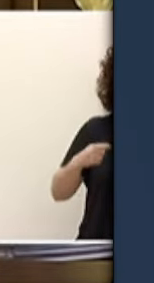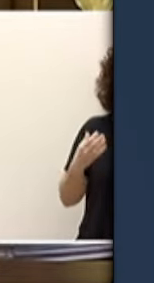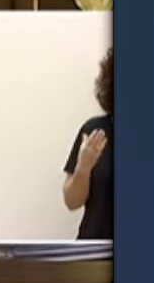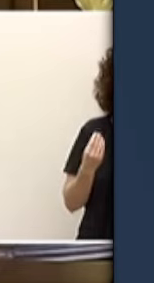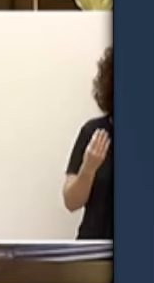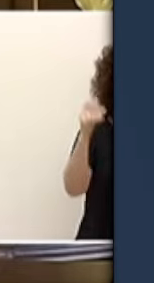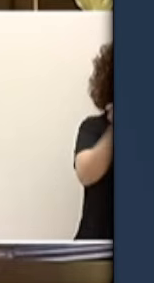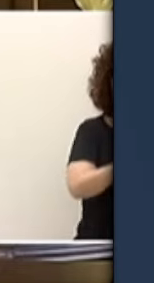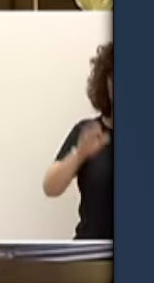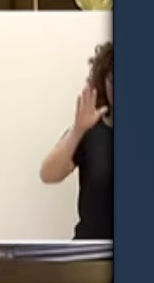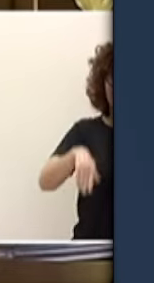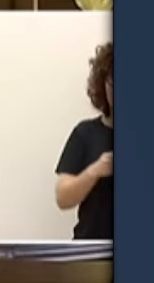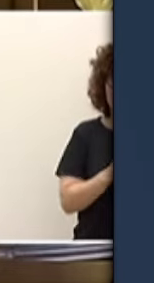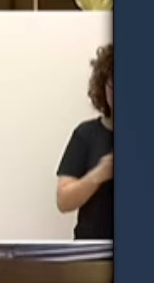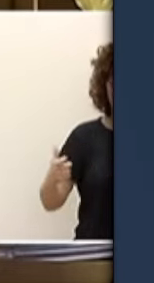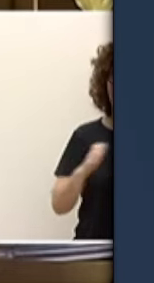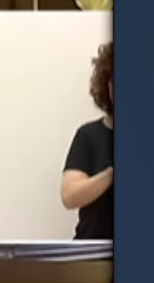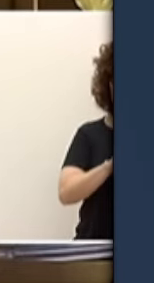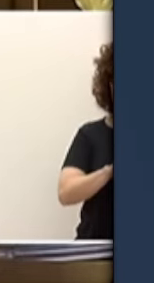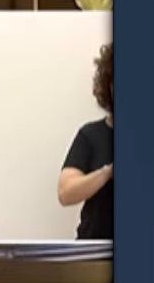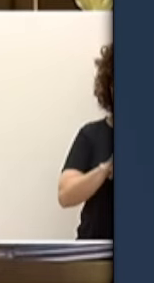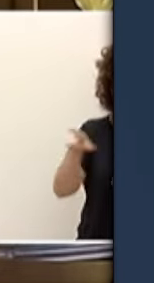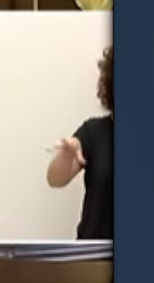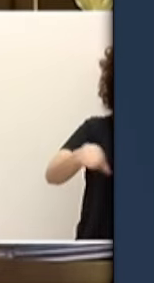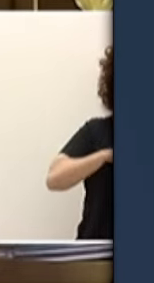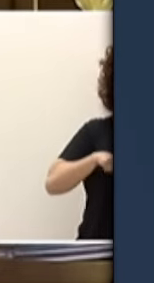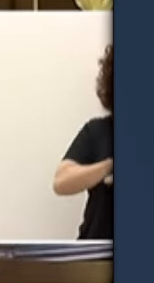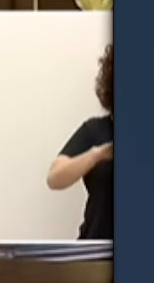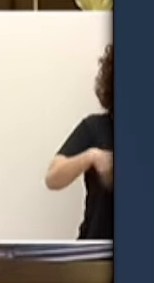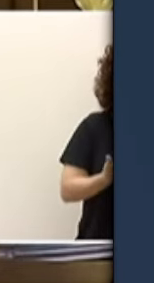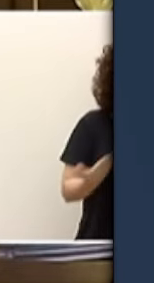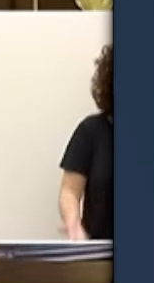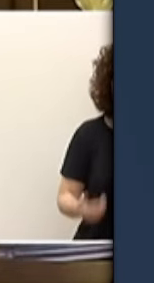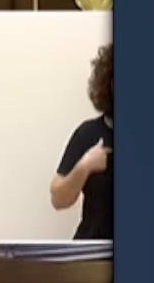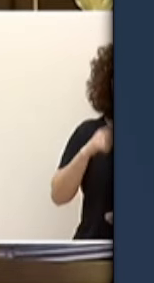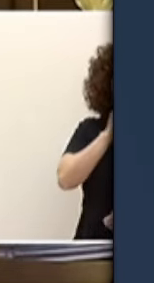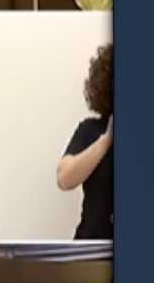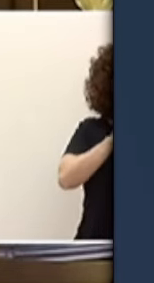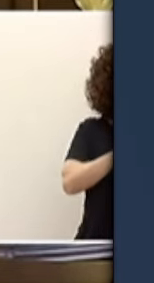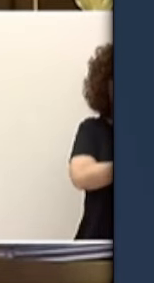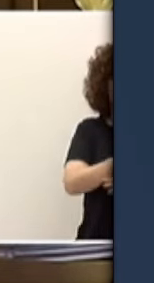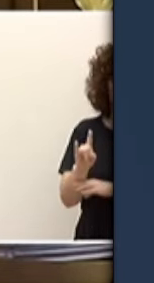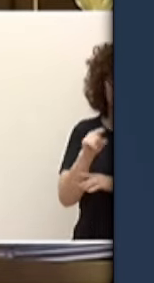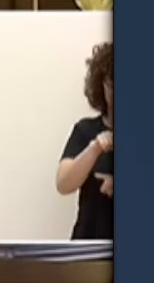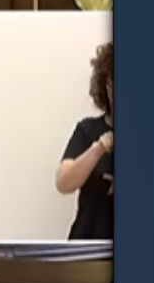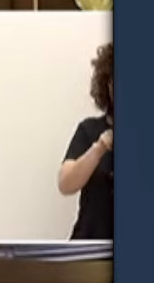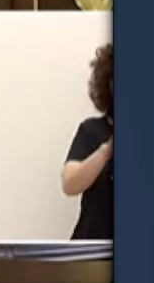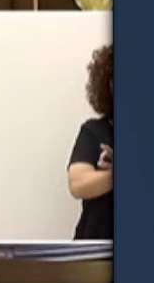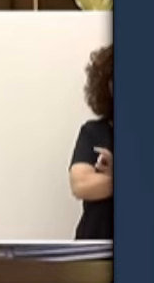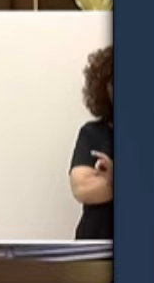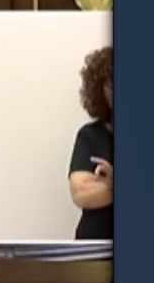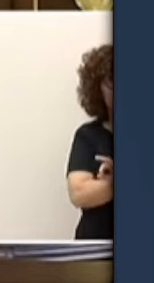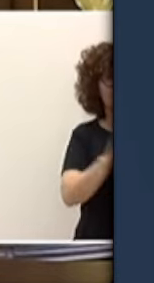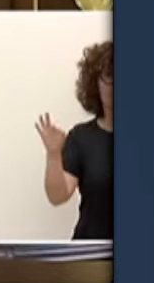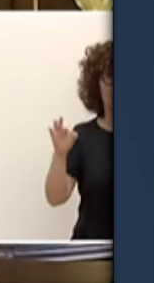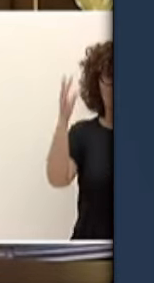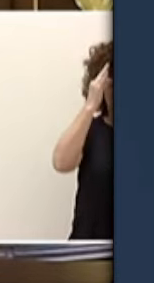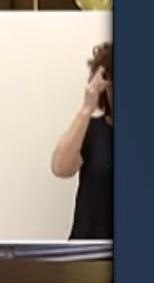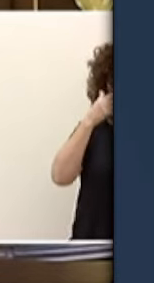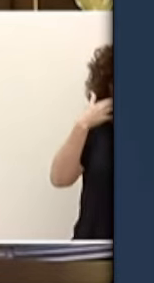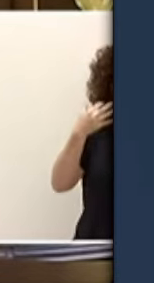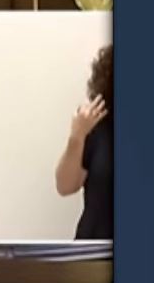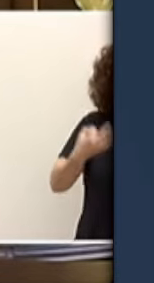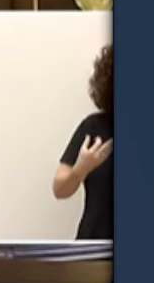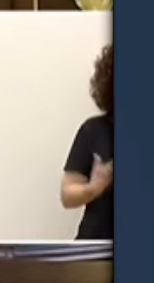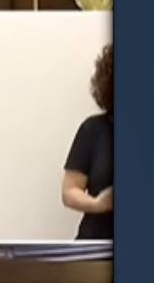ninguno. La realidad y los propios datos de este gobierno y por si fuera poco expertos en yihadismo de nuestro ejército nos alertan de que las mafias